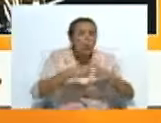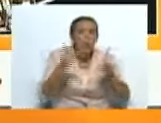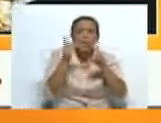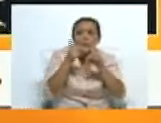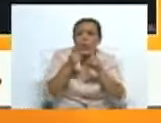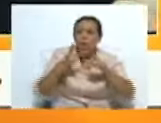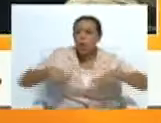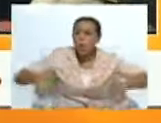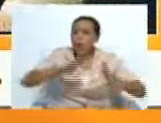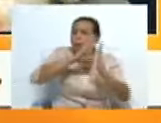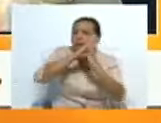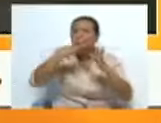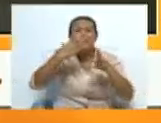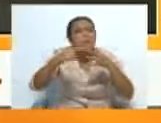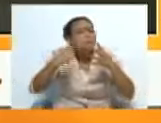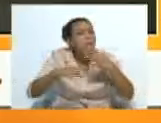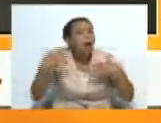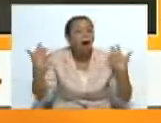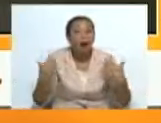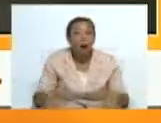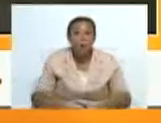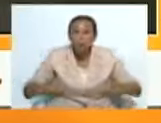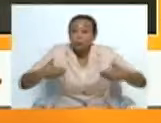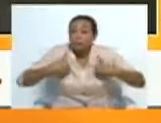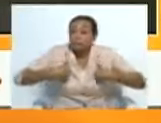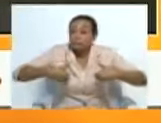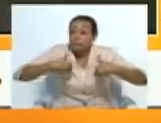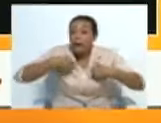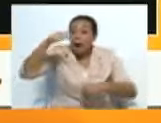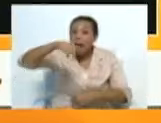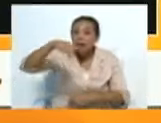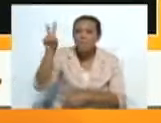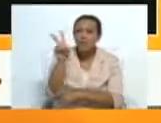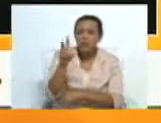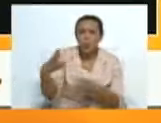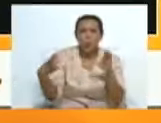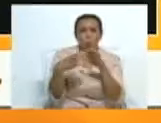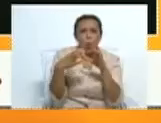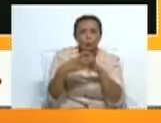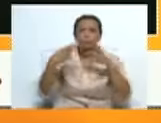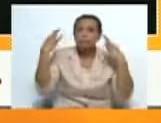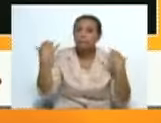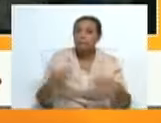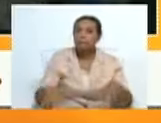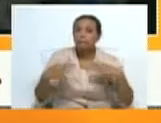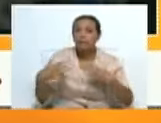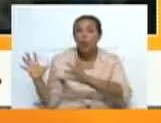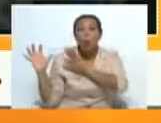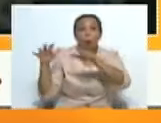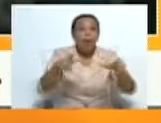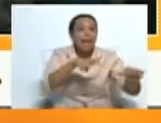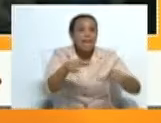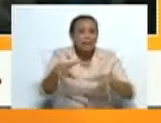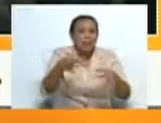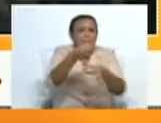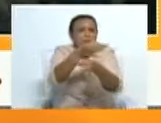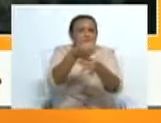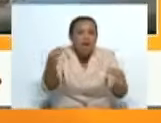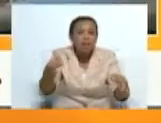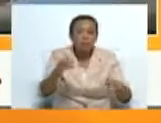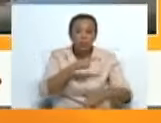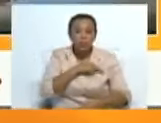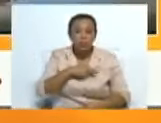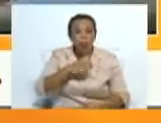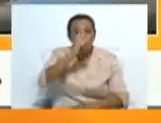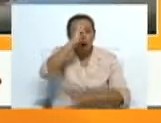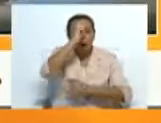de todo. Y realmente había un esfuerzo increíble de todo el equipo para que todo esté bien. Y nosotros